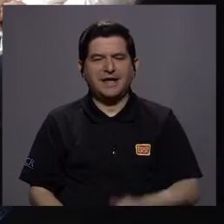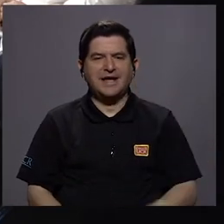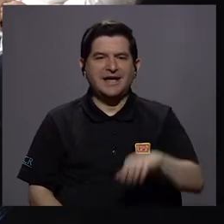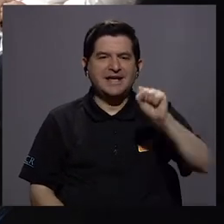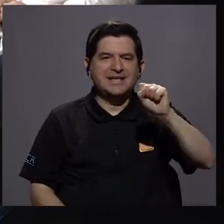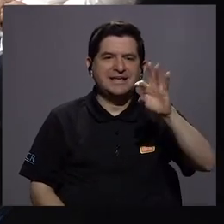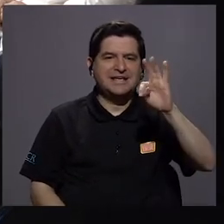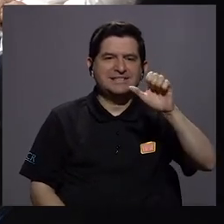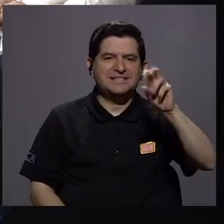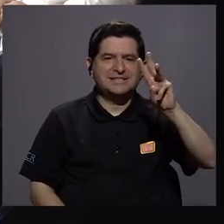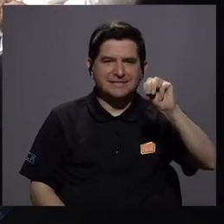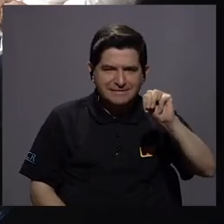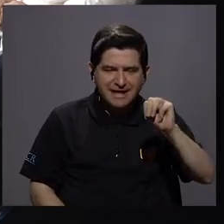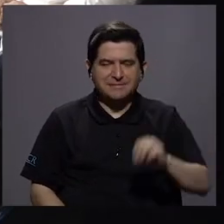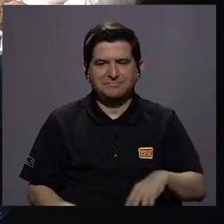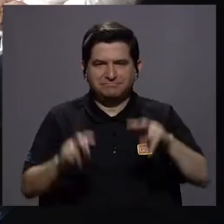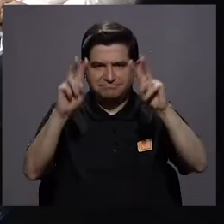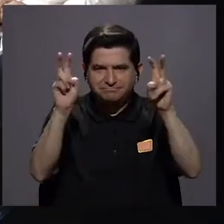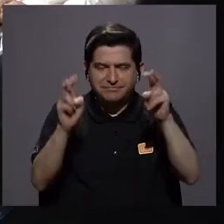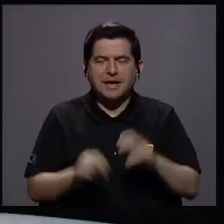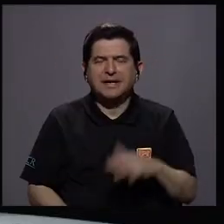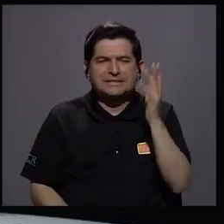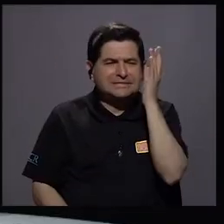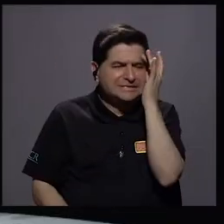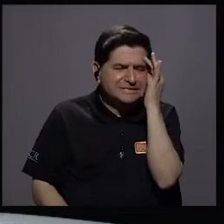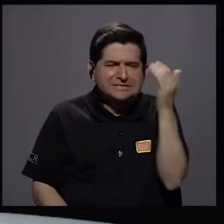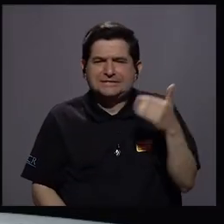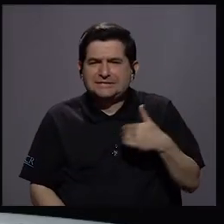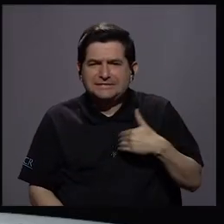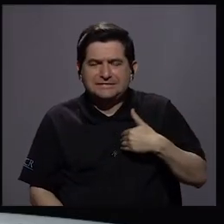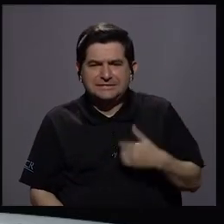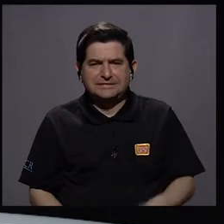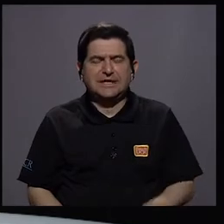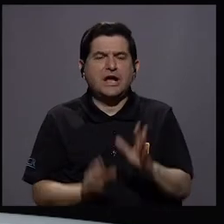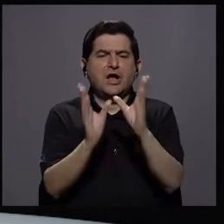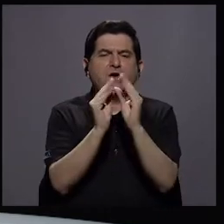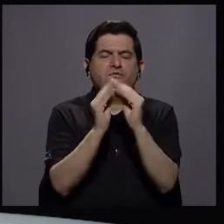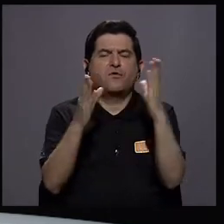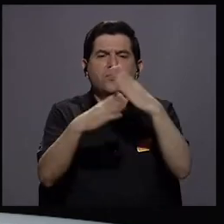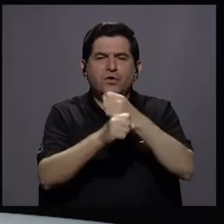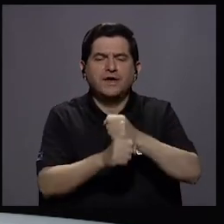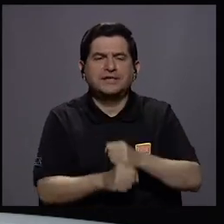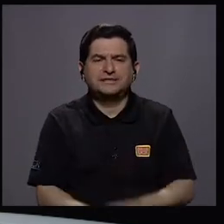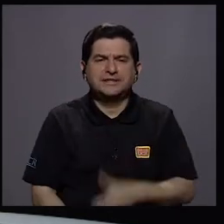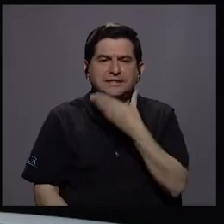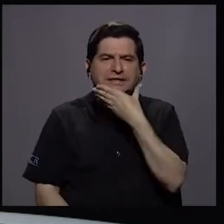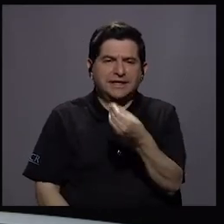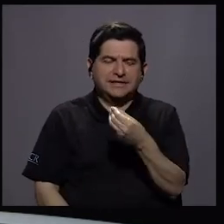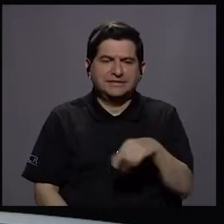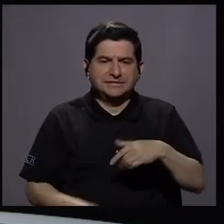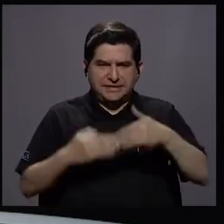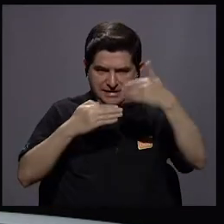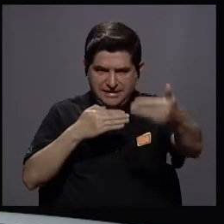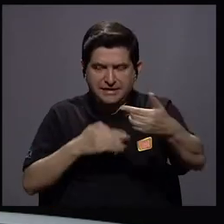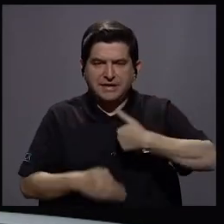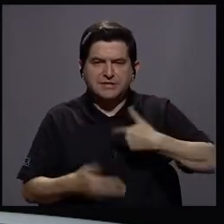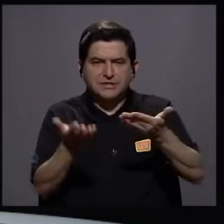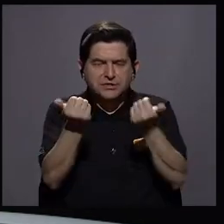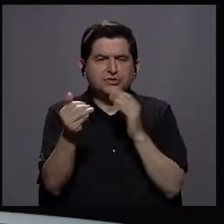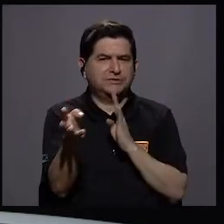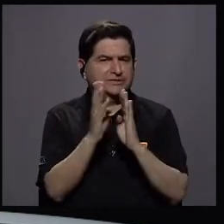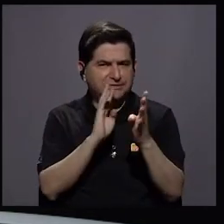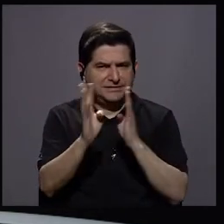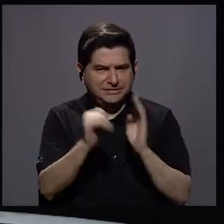una de las grandes preocupaciones en un foro que se va a desarrollar en diciembre. Y es a partir de ahí que me gustaría que hablemos